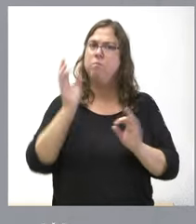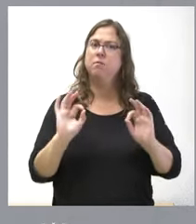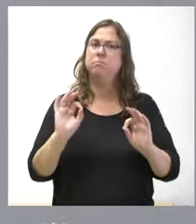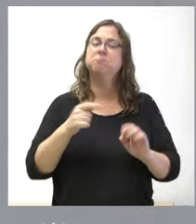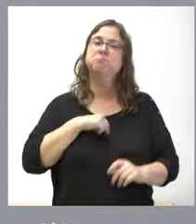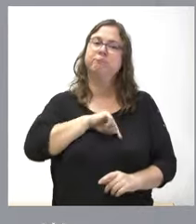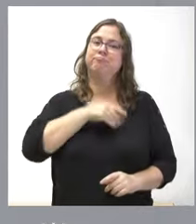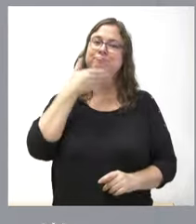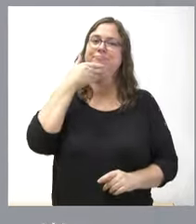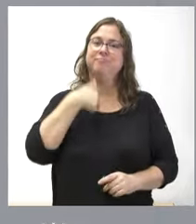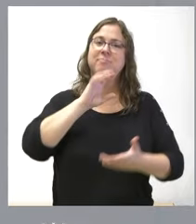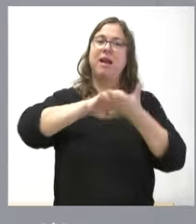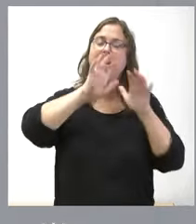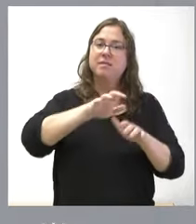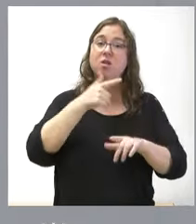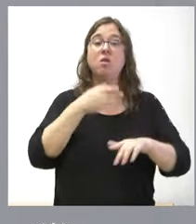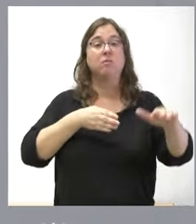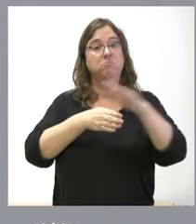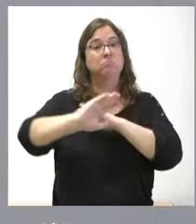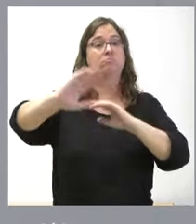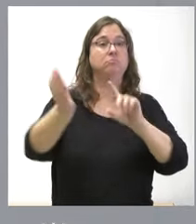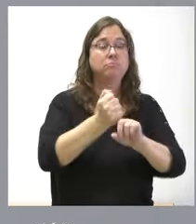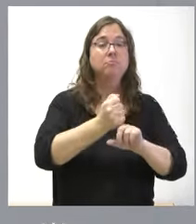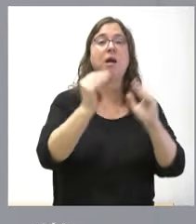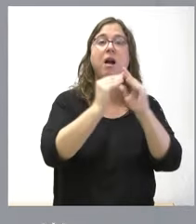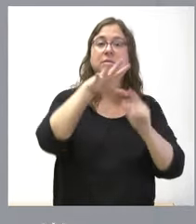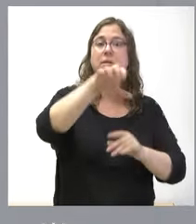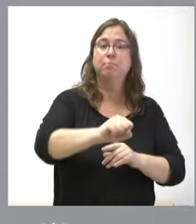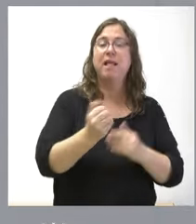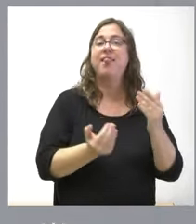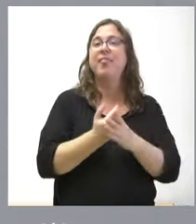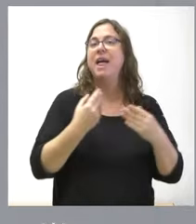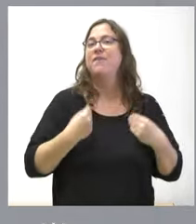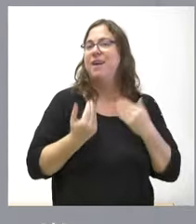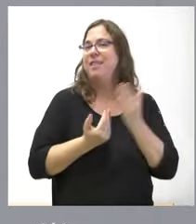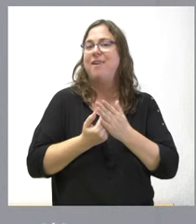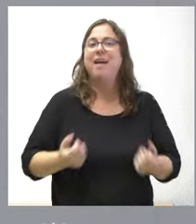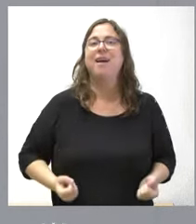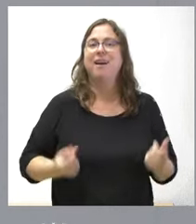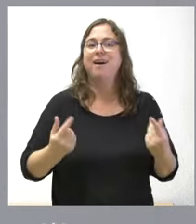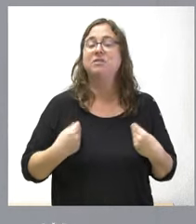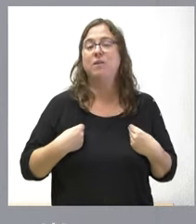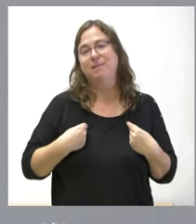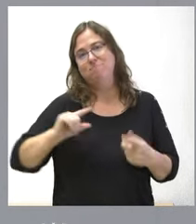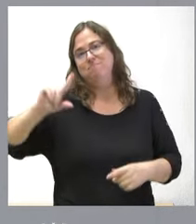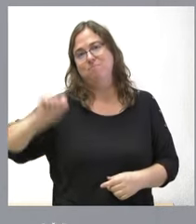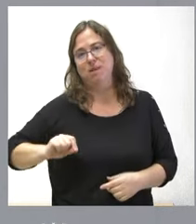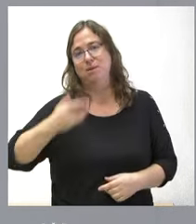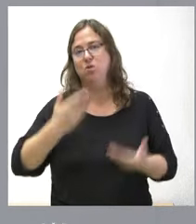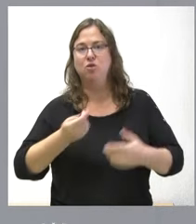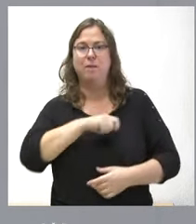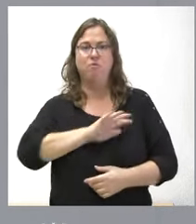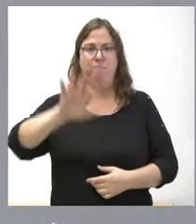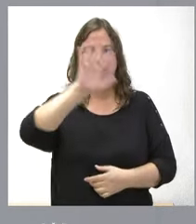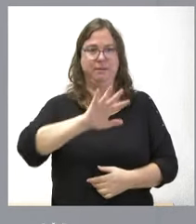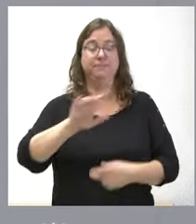congratula que en Castilla y León el acceso a la vivienda y a la vida del día a día y el coste de la vida también sea más económico que en la media nacional. Y,